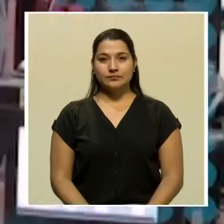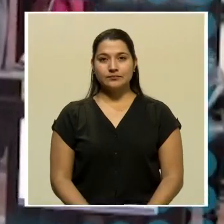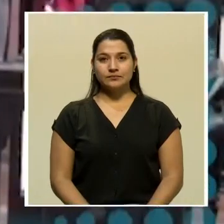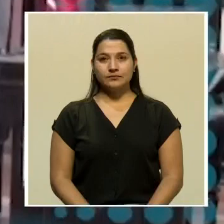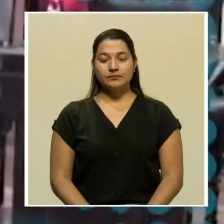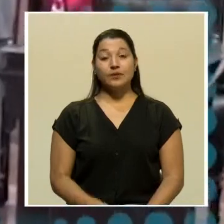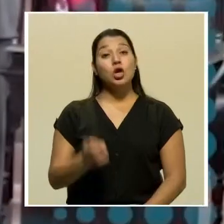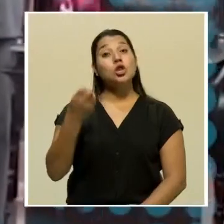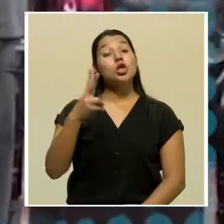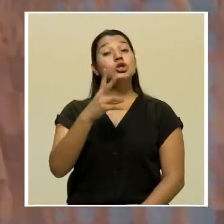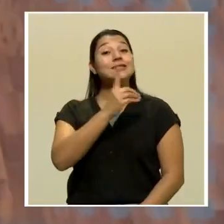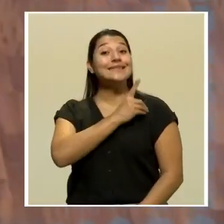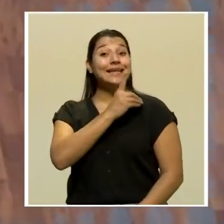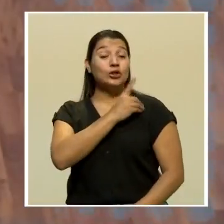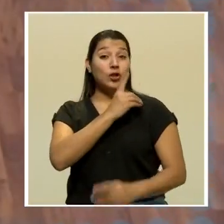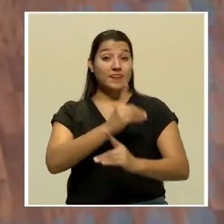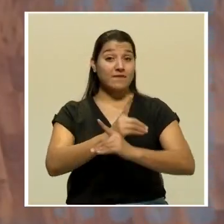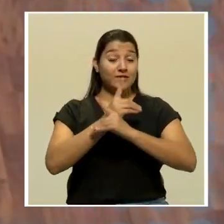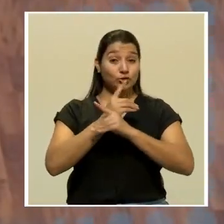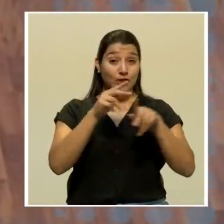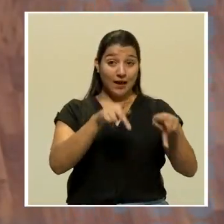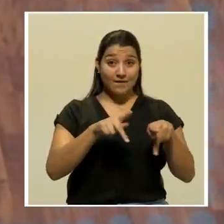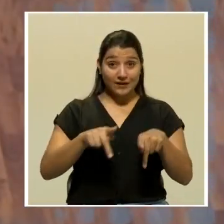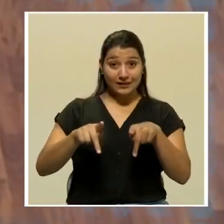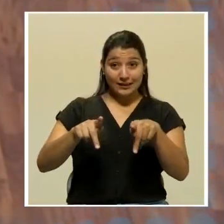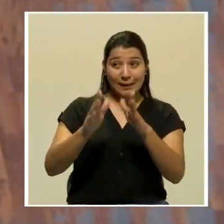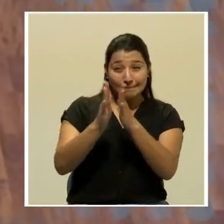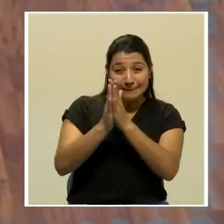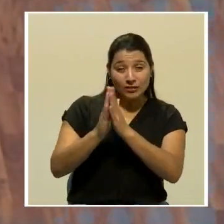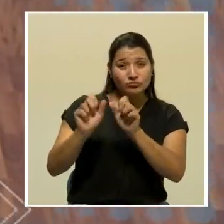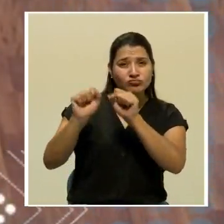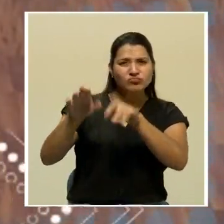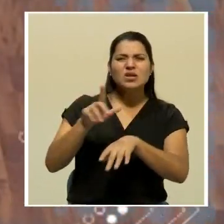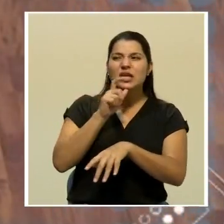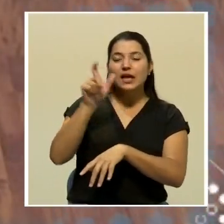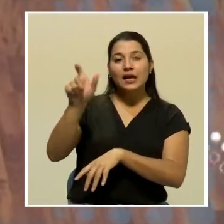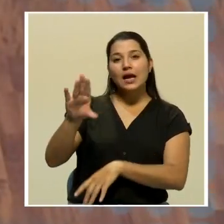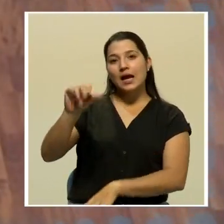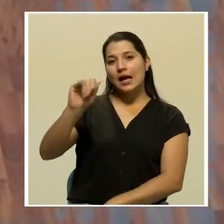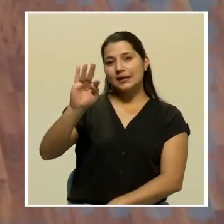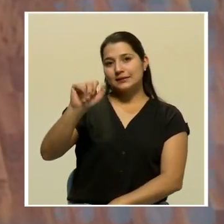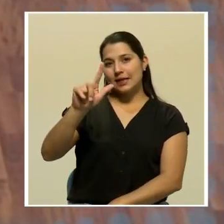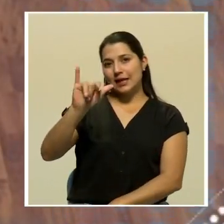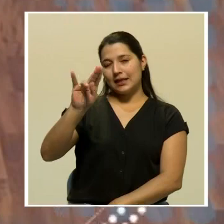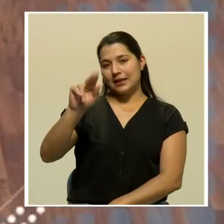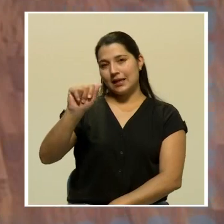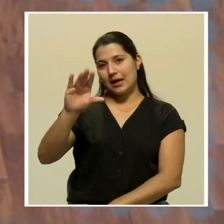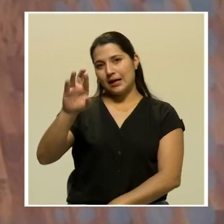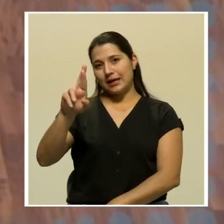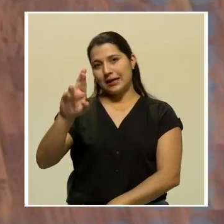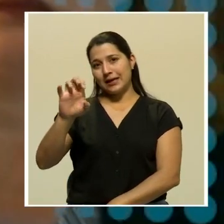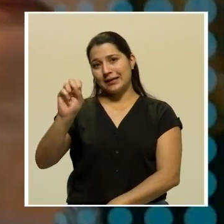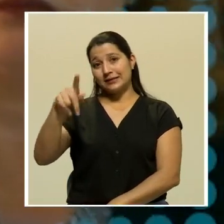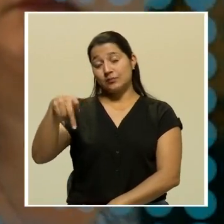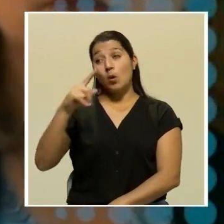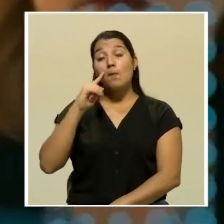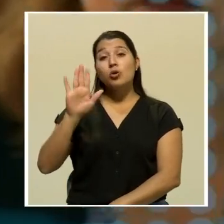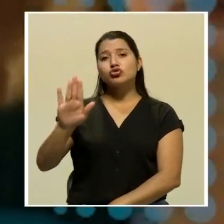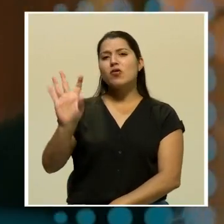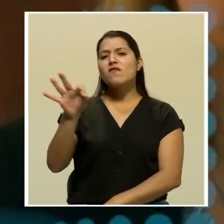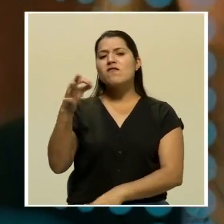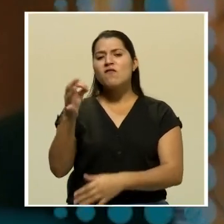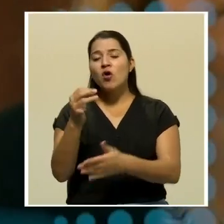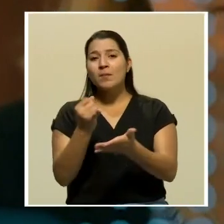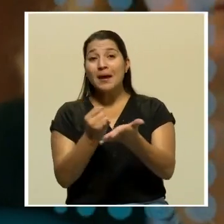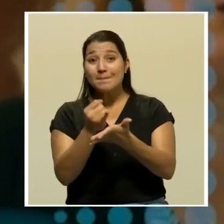12 directores de la Defensoría de los Habitantes pidieron la renuncia a Catalina Crespo debido al manejo que la jerarca le dio a